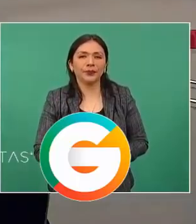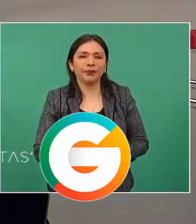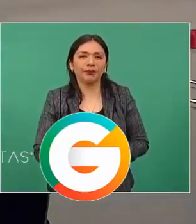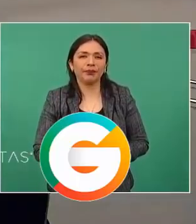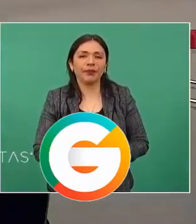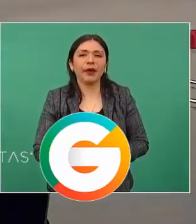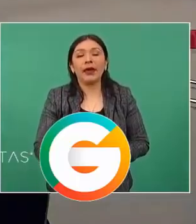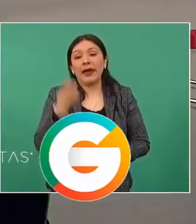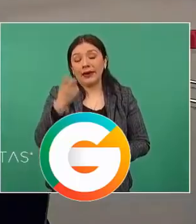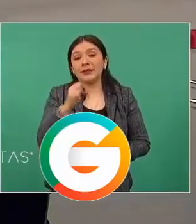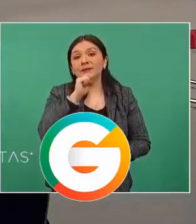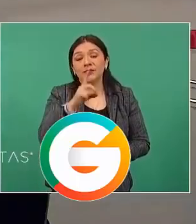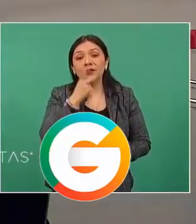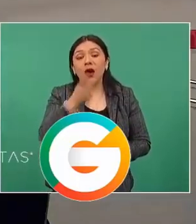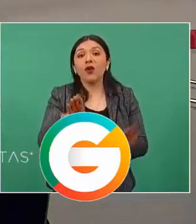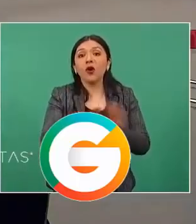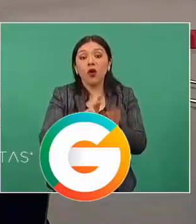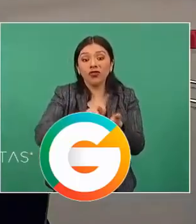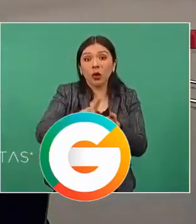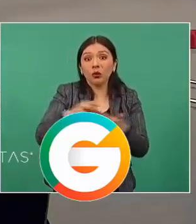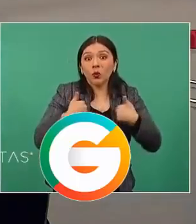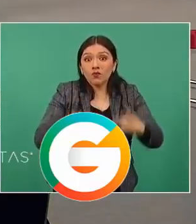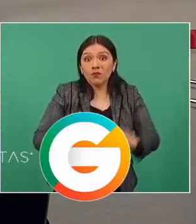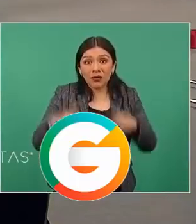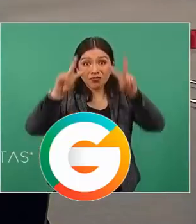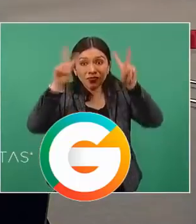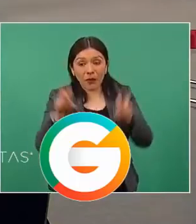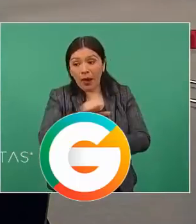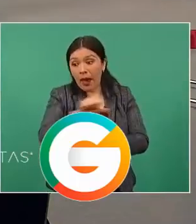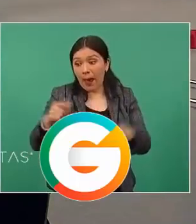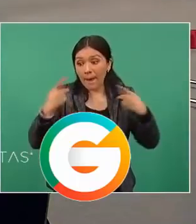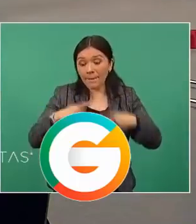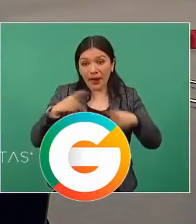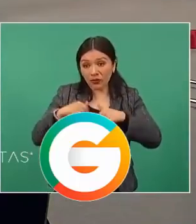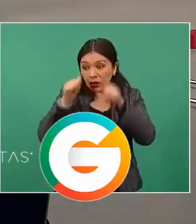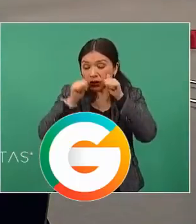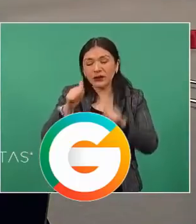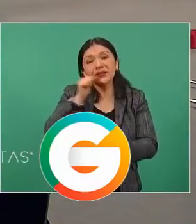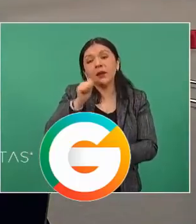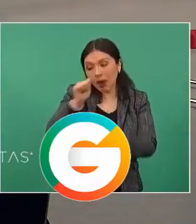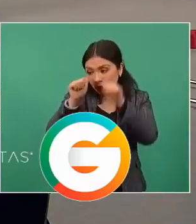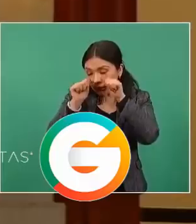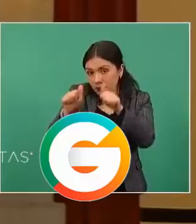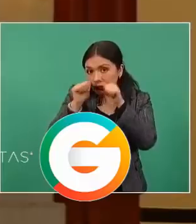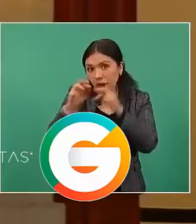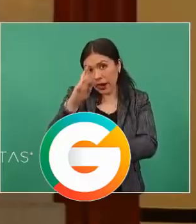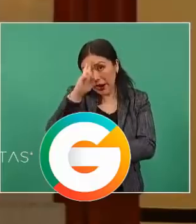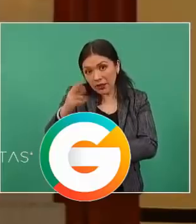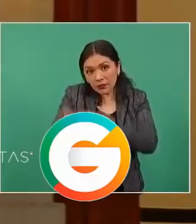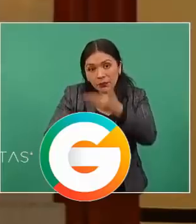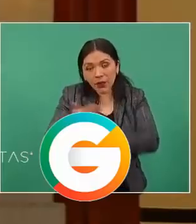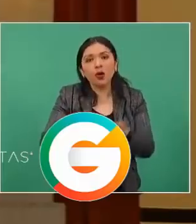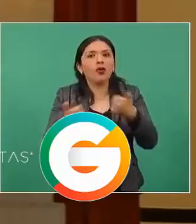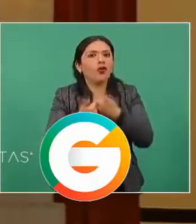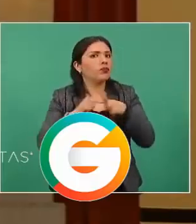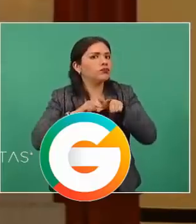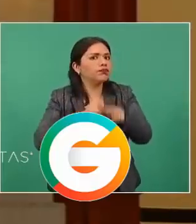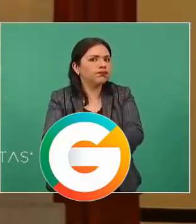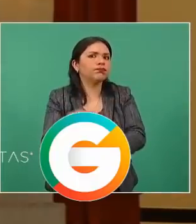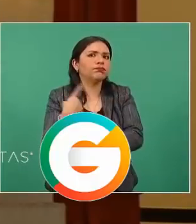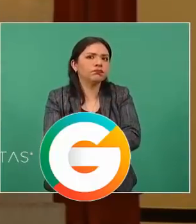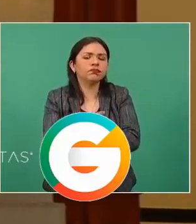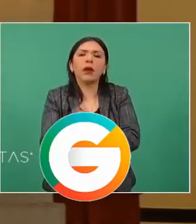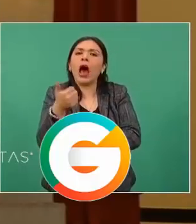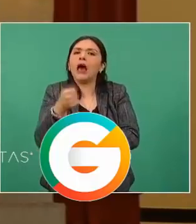mencionar de los derechos humanos, de las personas se han respetado y se han observado de manera permanente por